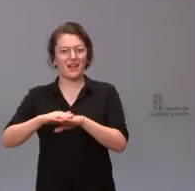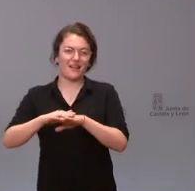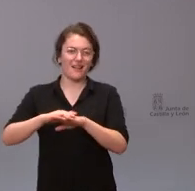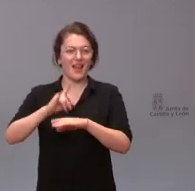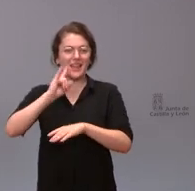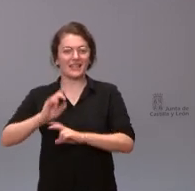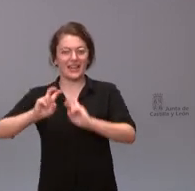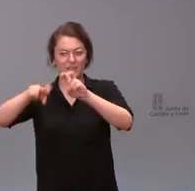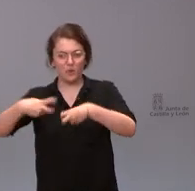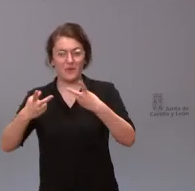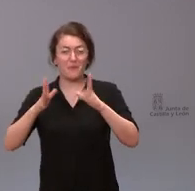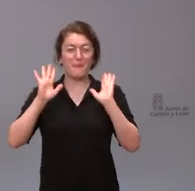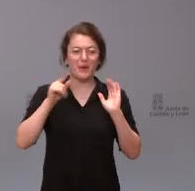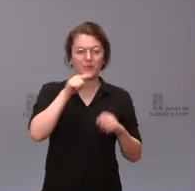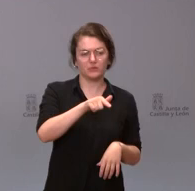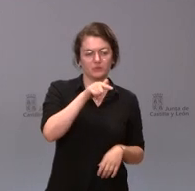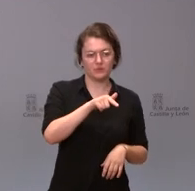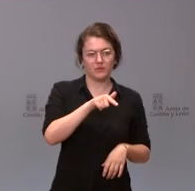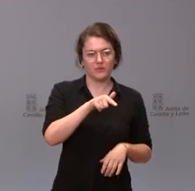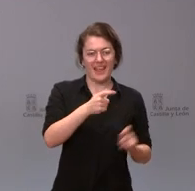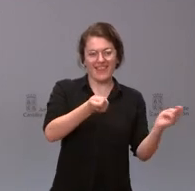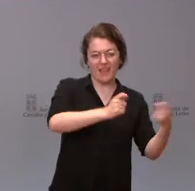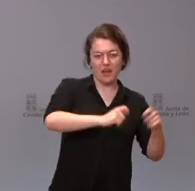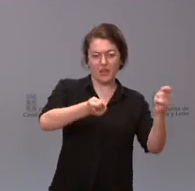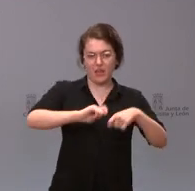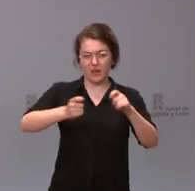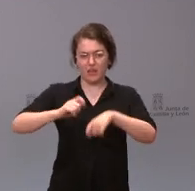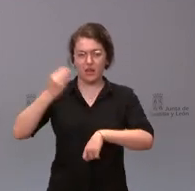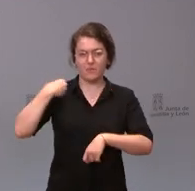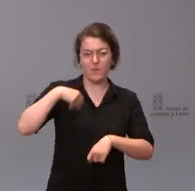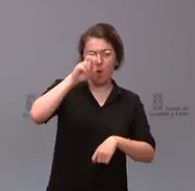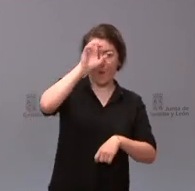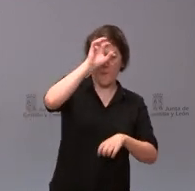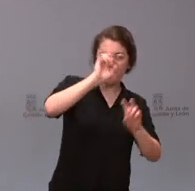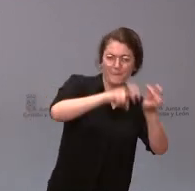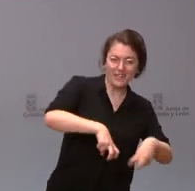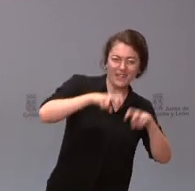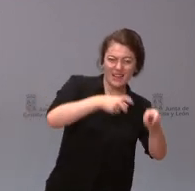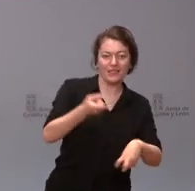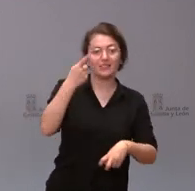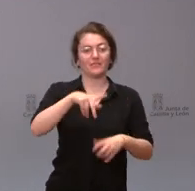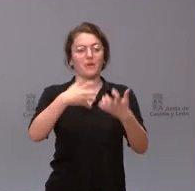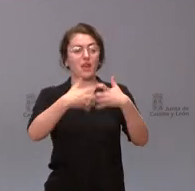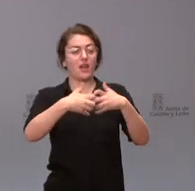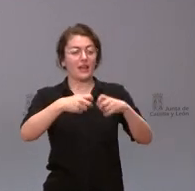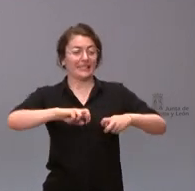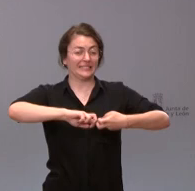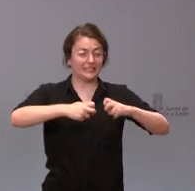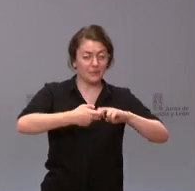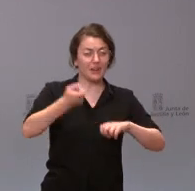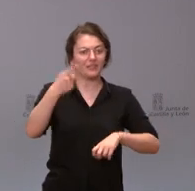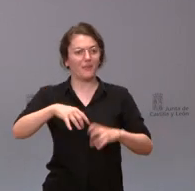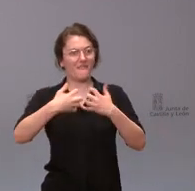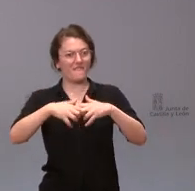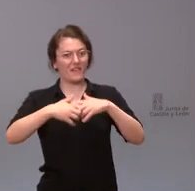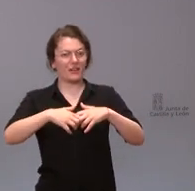vemos aún más claro que fue un error en su momento el cierre precipitado de la minería de las térmicas y de las nucleares que otros países de Europa no